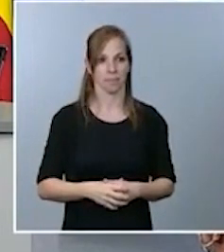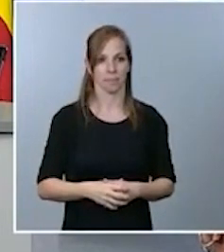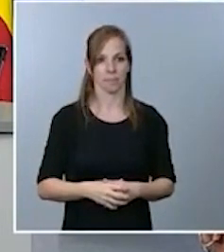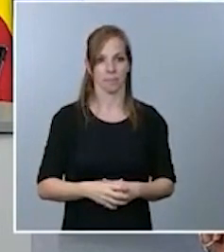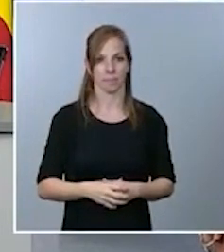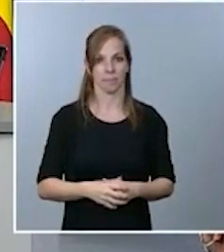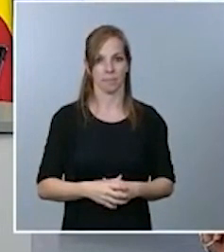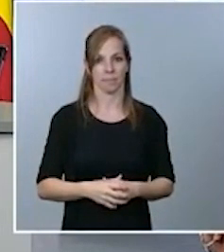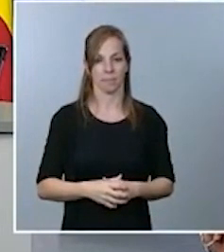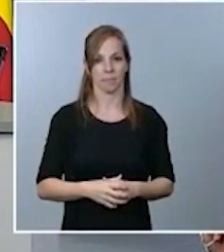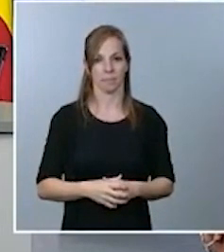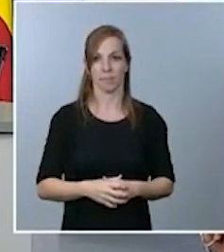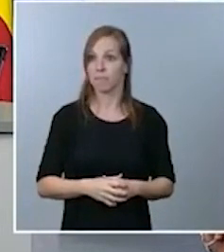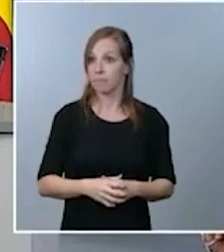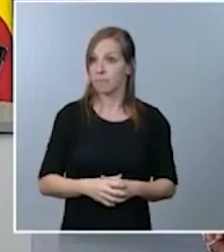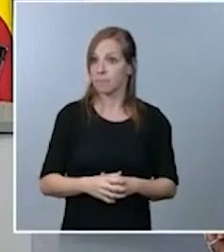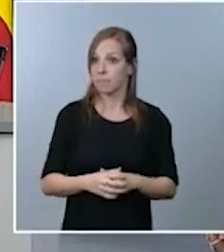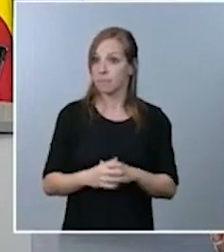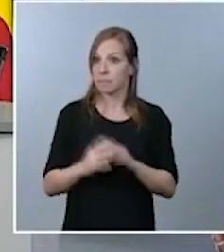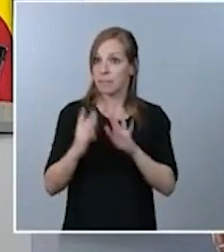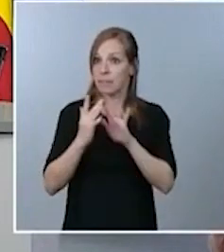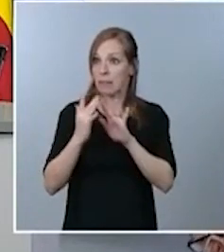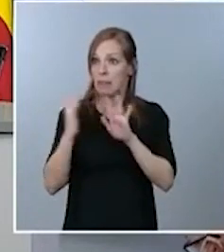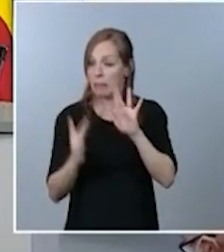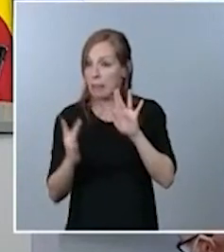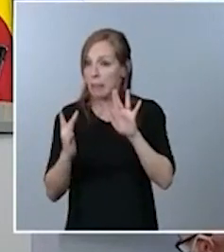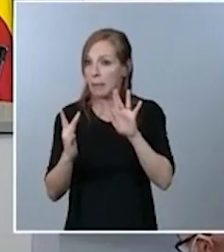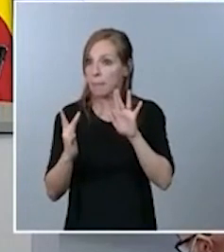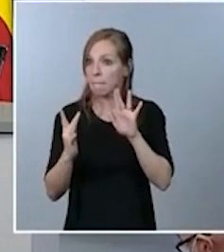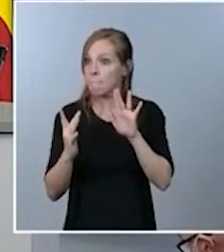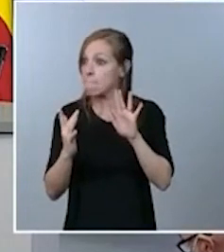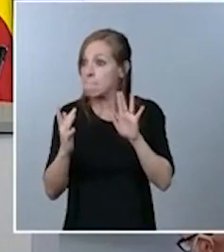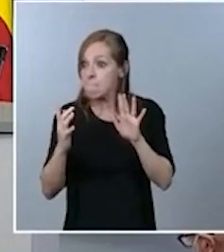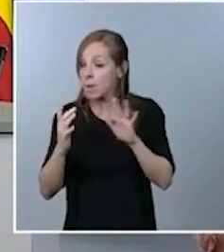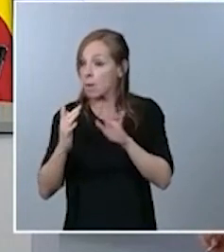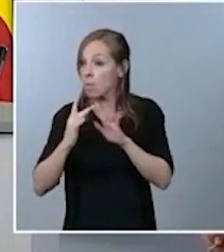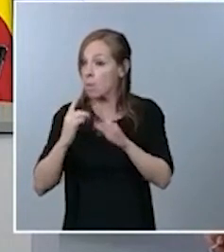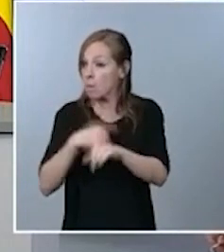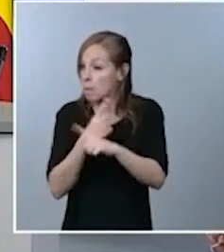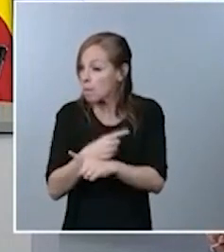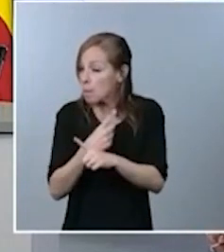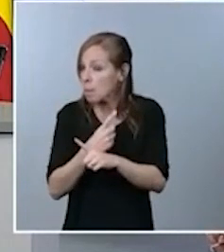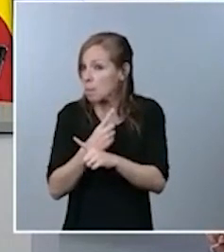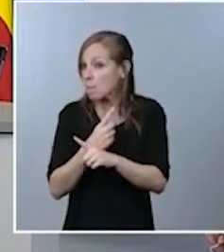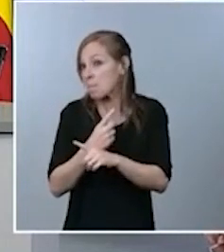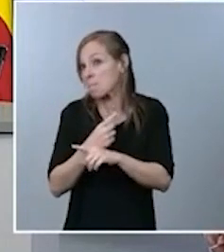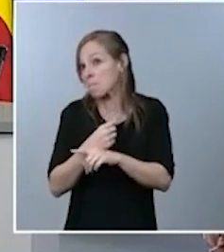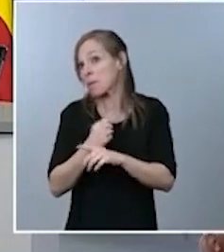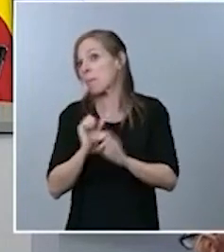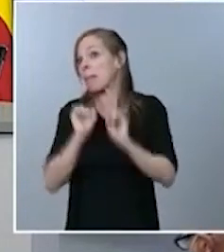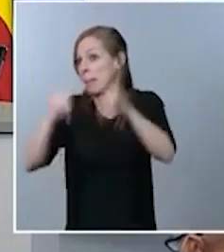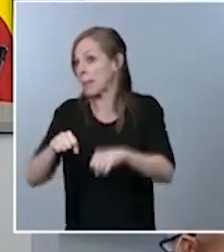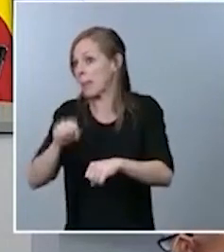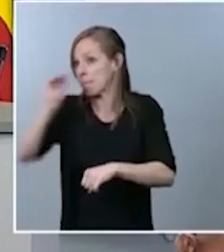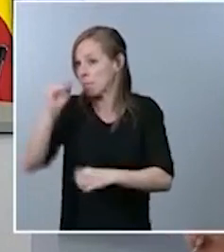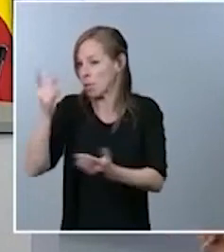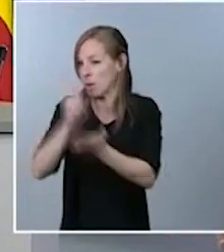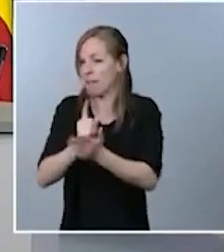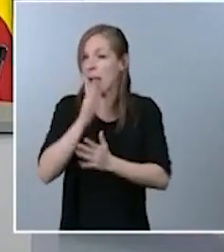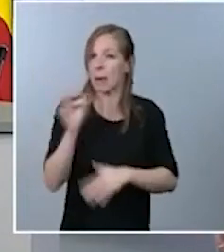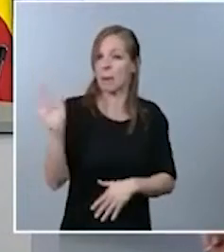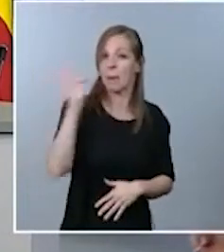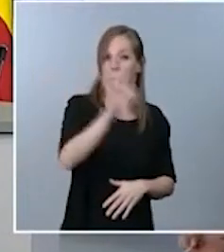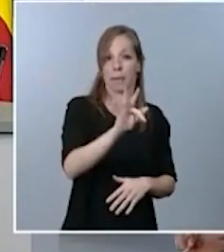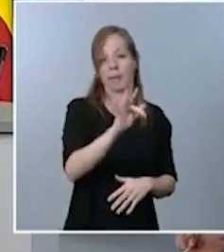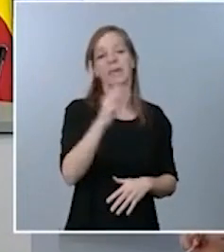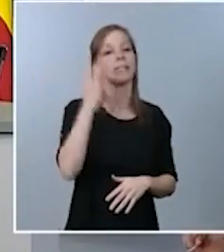No sé si está establecida si no esa comunicación, si no lo intentamos un poco más tarde e intentamos dar la palabra ahora a Cristina